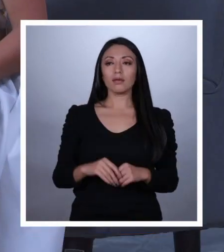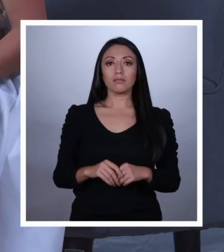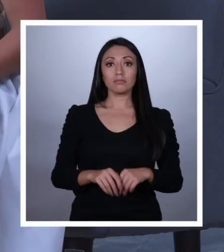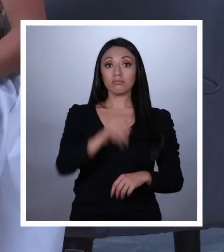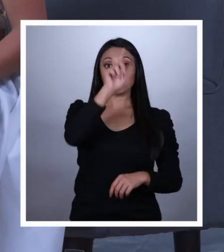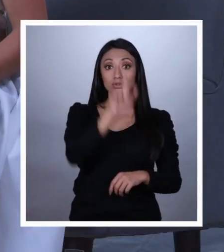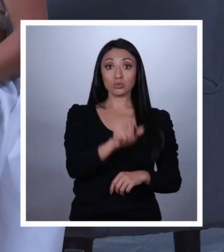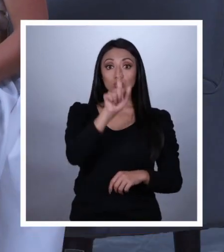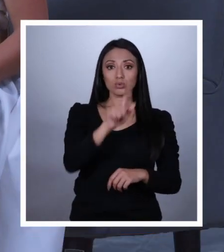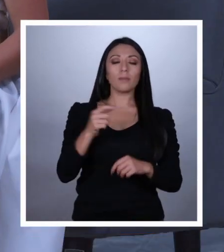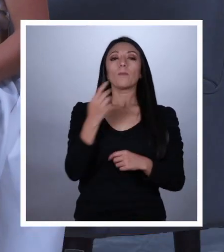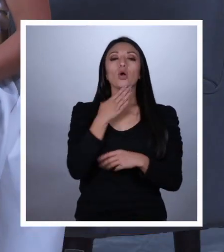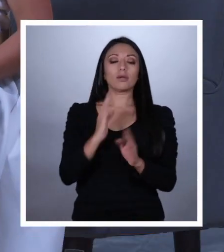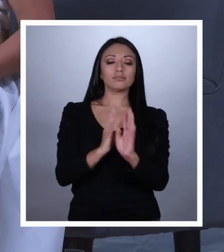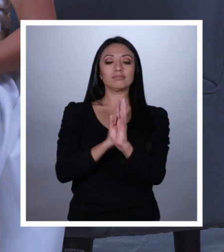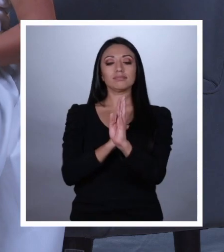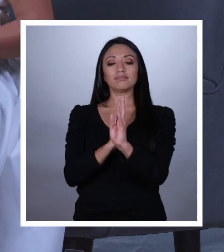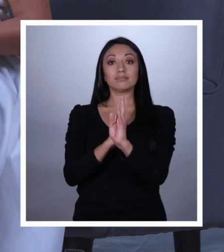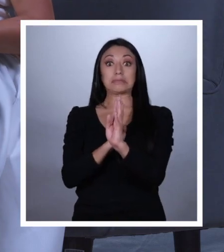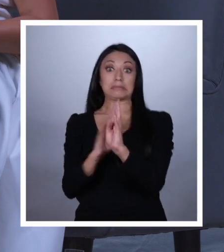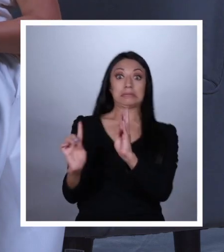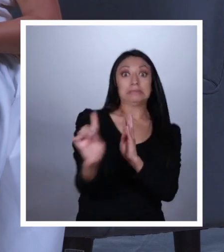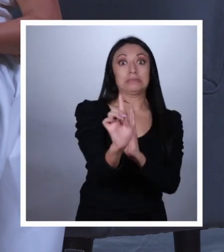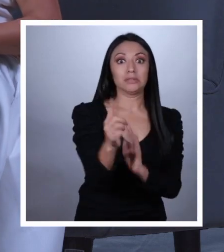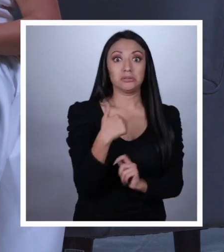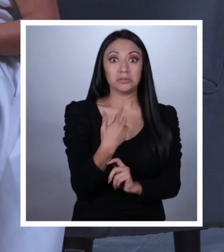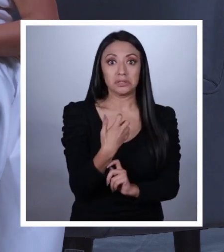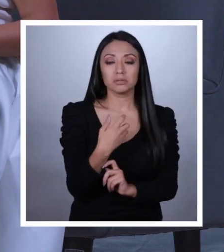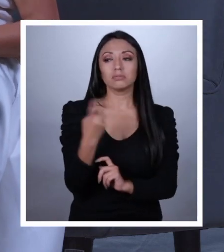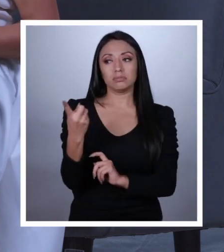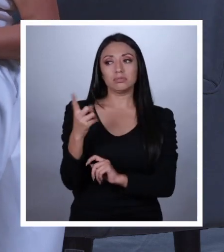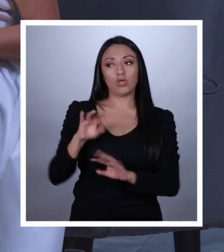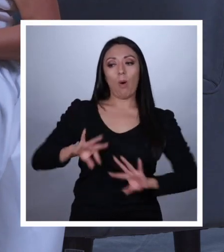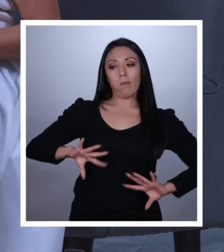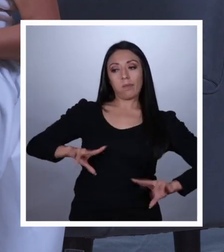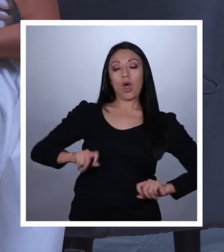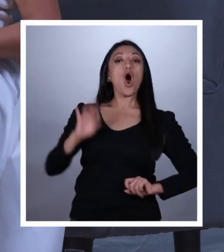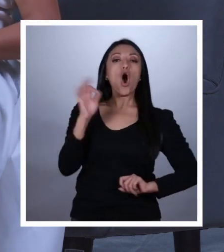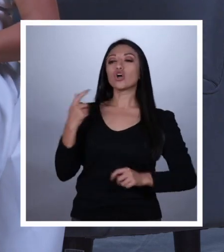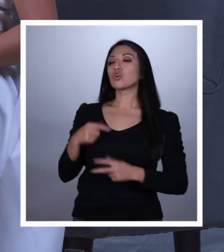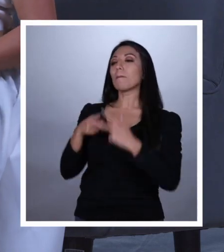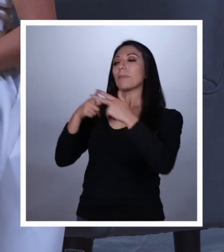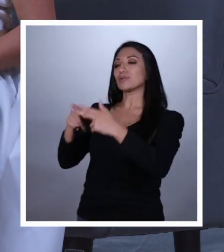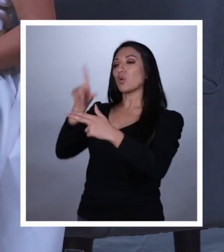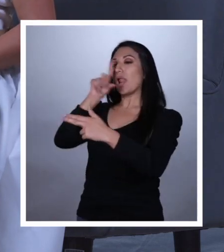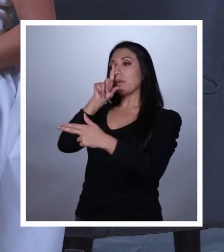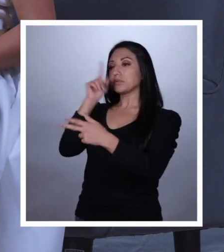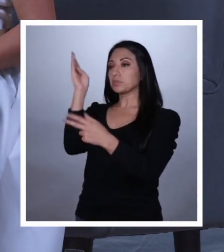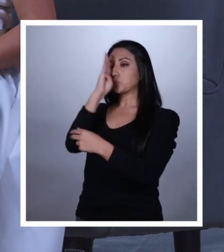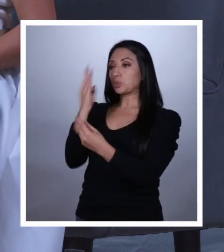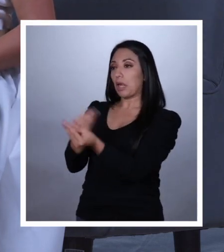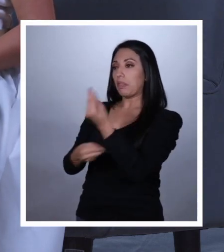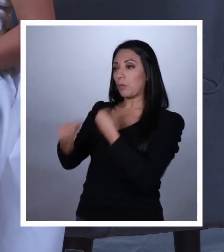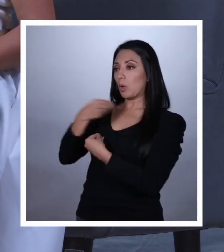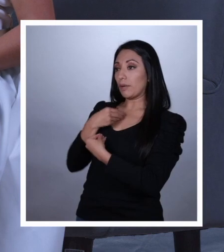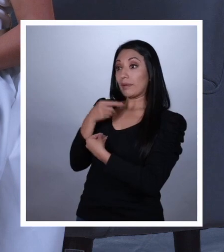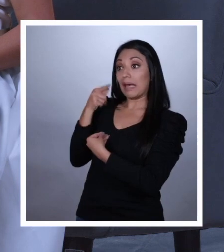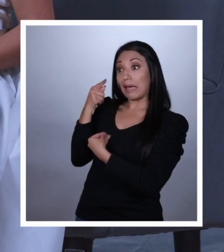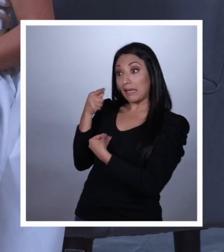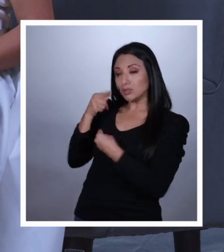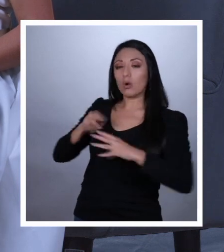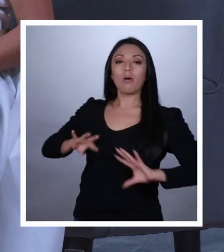cuando alguien intenta adelantarse en la fila del bar de en la escuela, hasta no devolver el lápiz que te prestó tu compañero, eso,